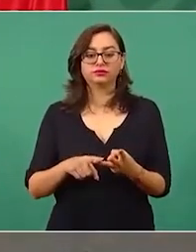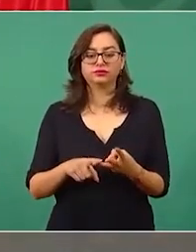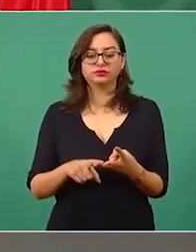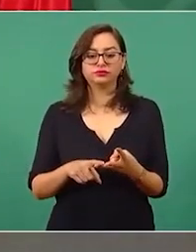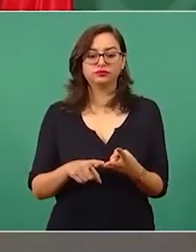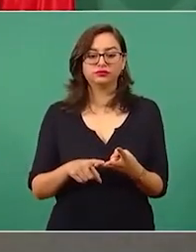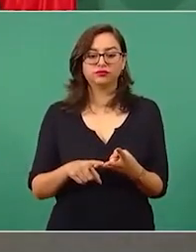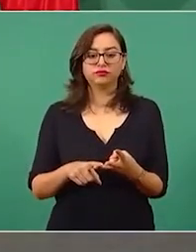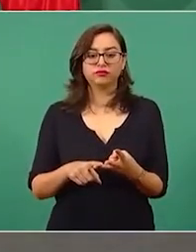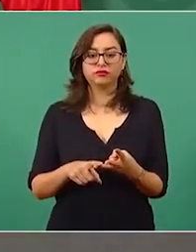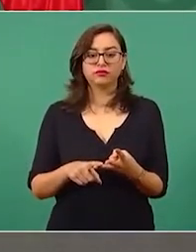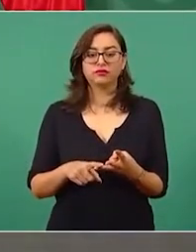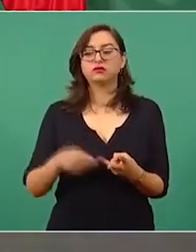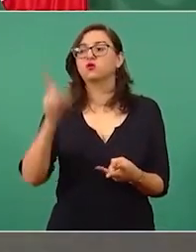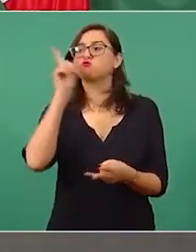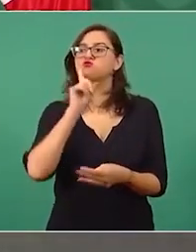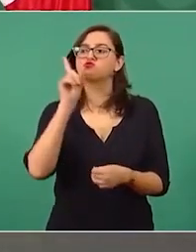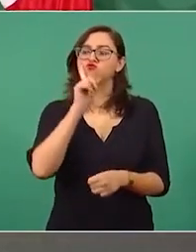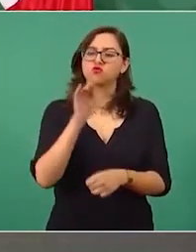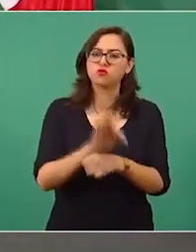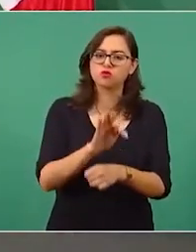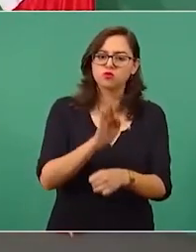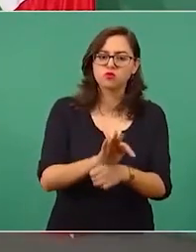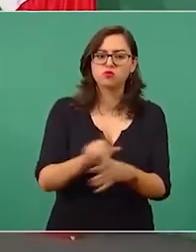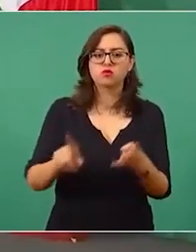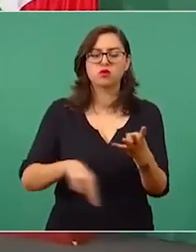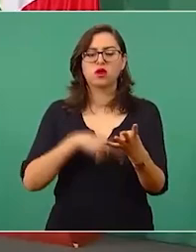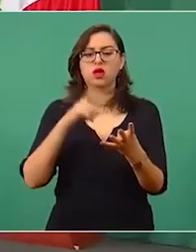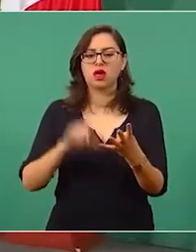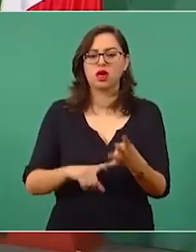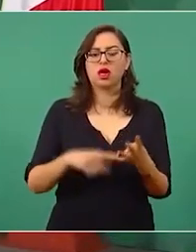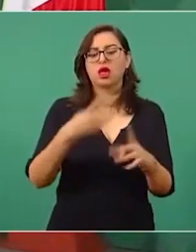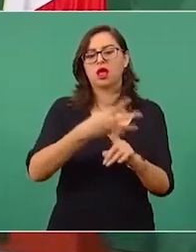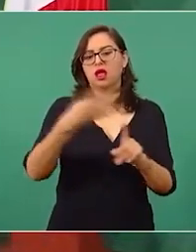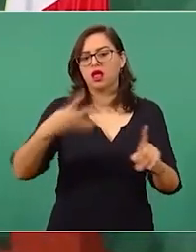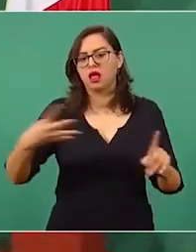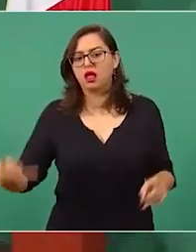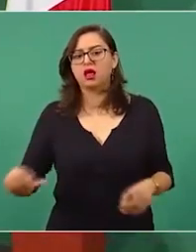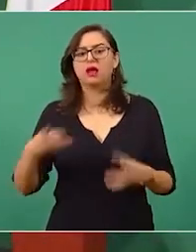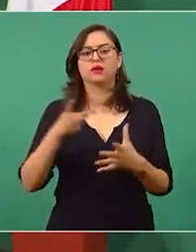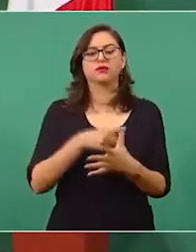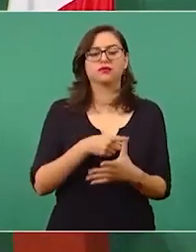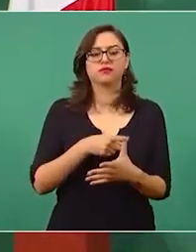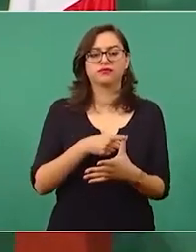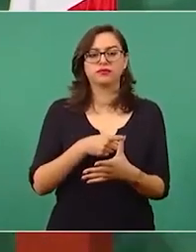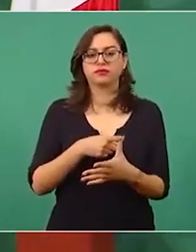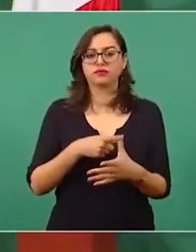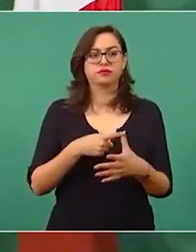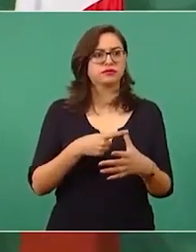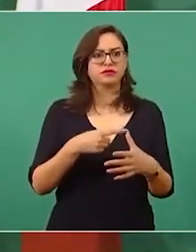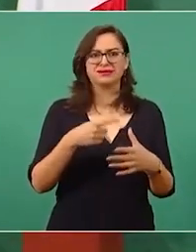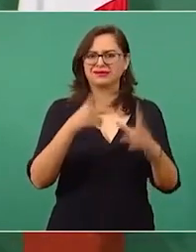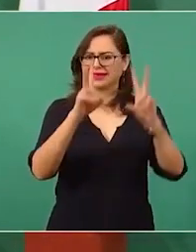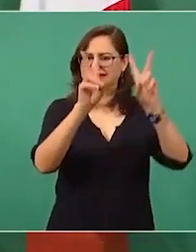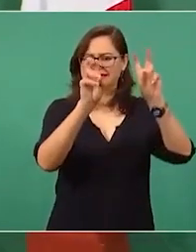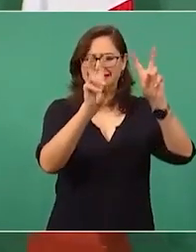protección a las mujeres diversidad de todo